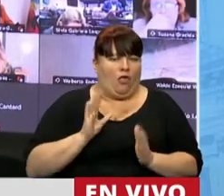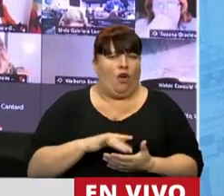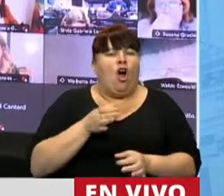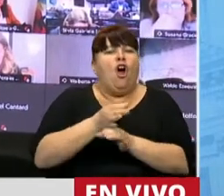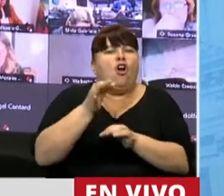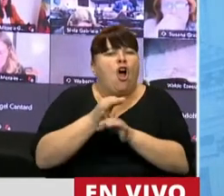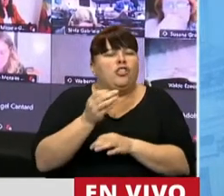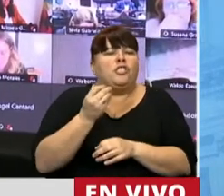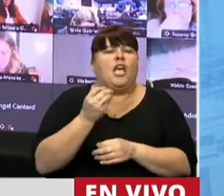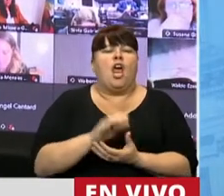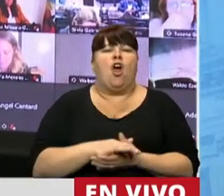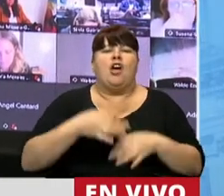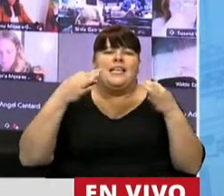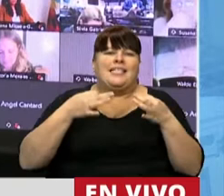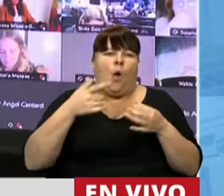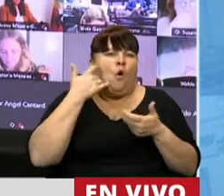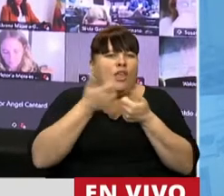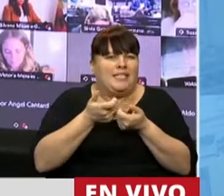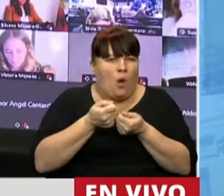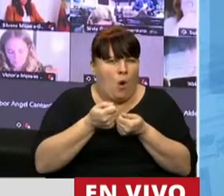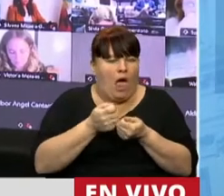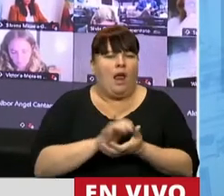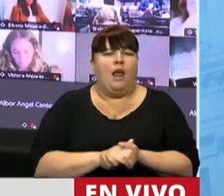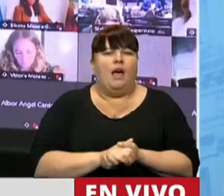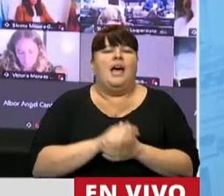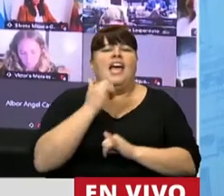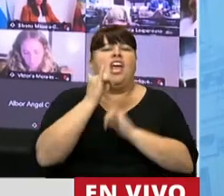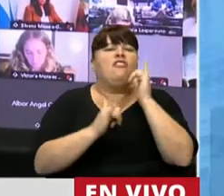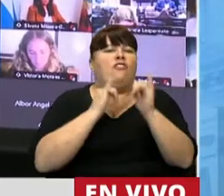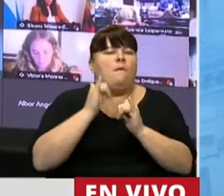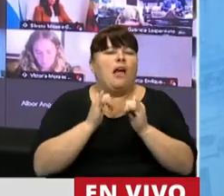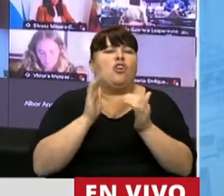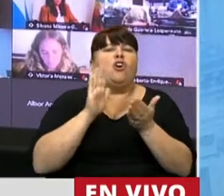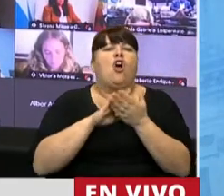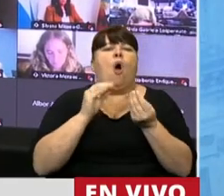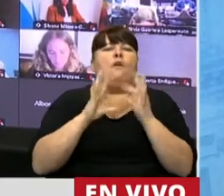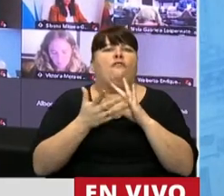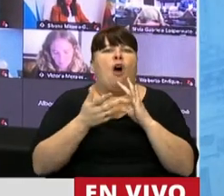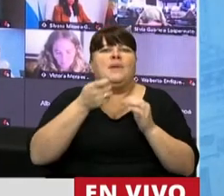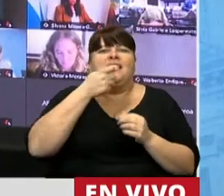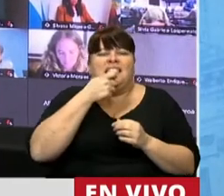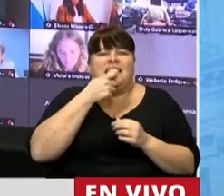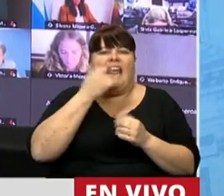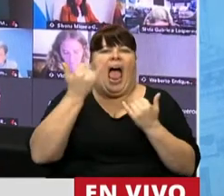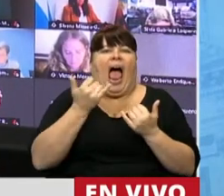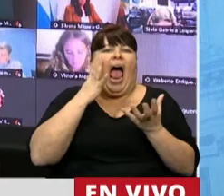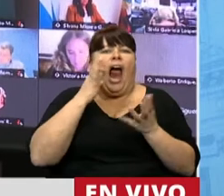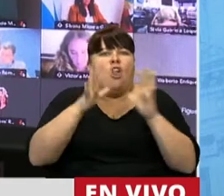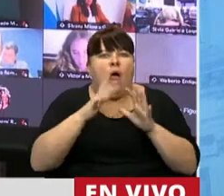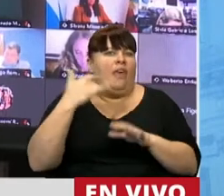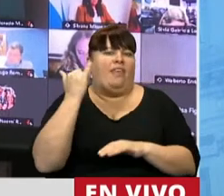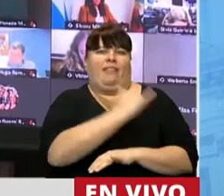aconsejar el mantenimiento seguro del dispositivo, brindar información respecto a cómo actuar ante el delito informático